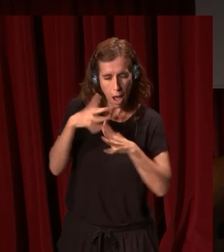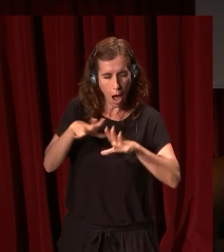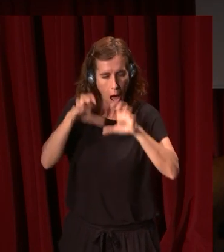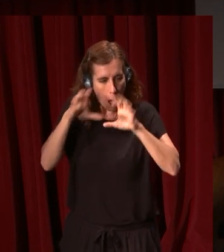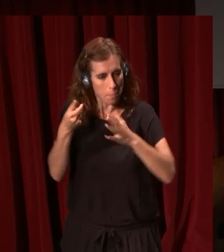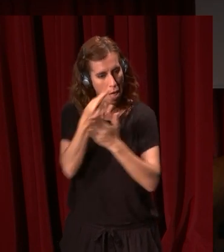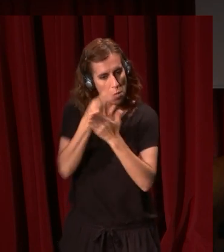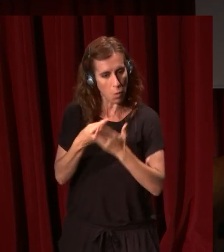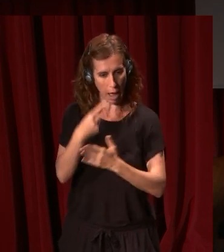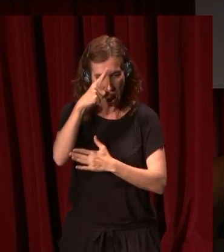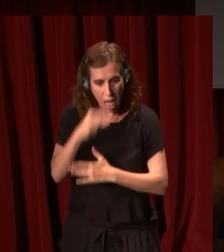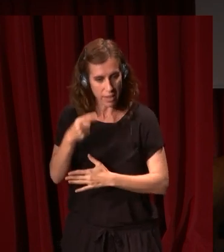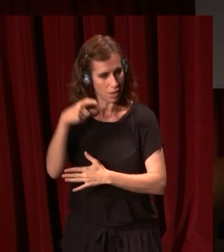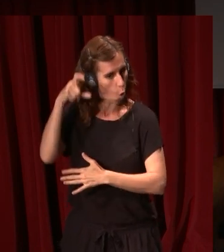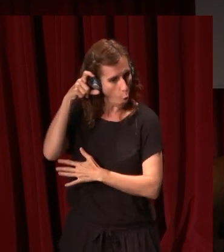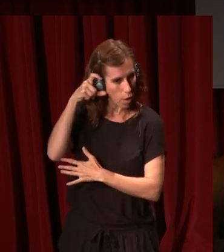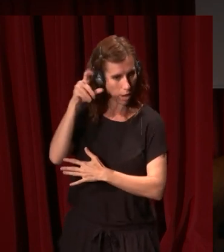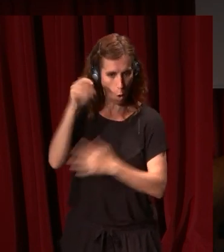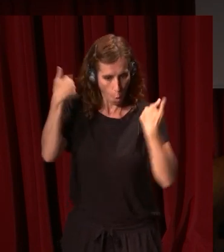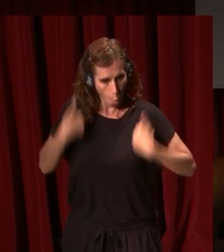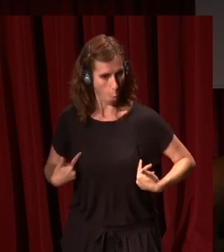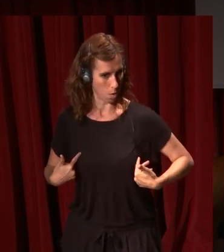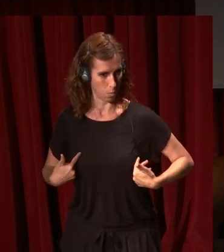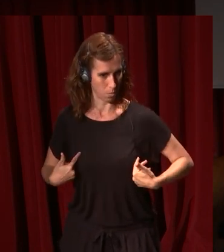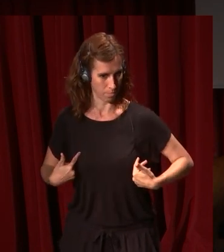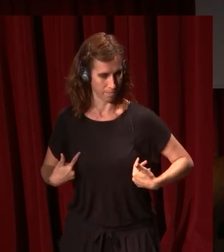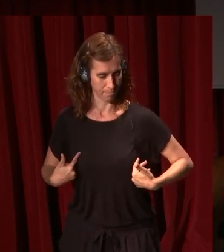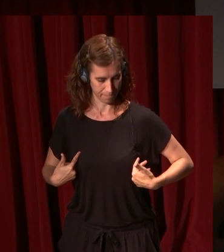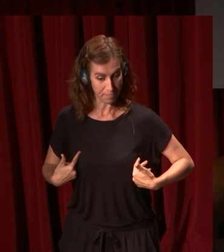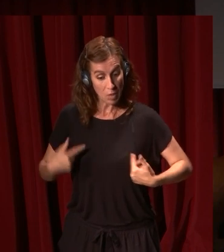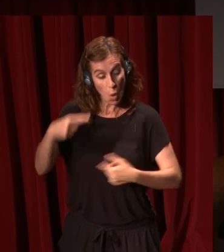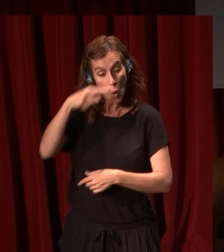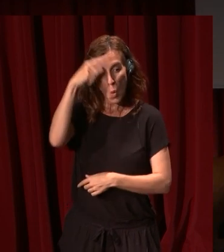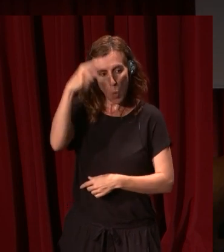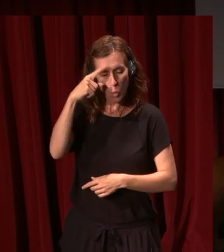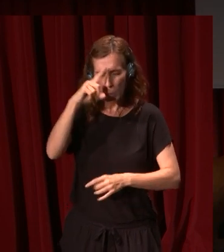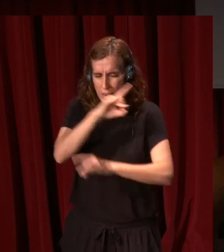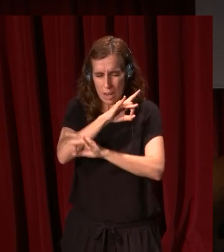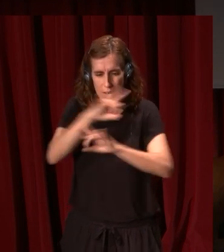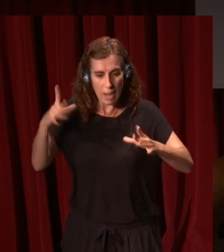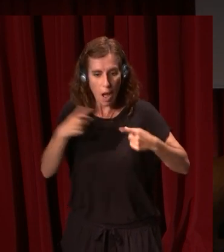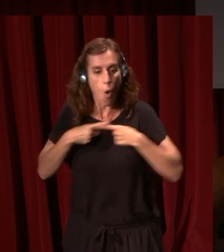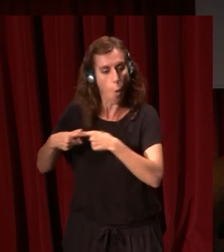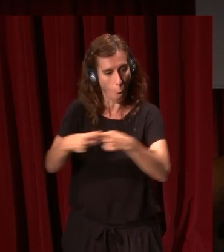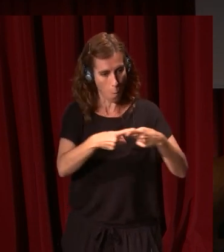orejas, o narices, o posiciones de los cuerpos humanos, anatomía. Hay una cultura muy claramente compartida. Pensar en la cultura